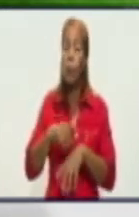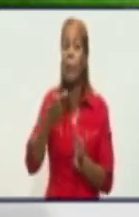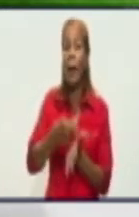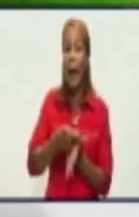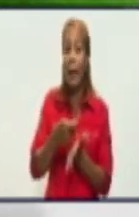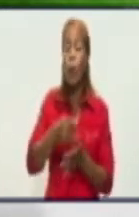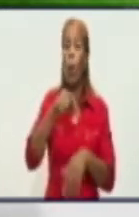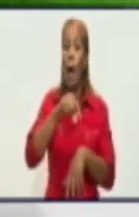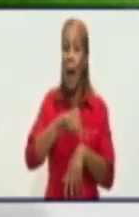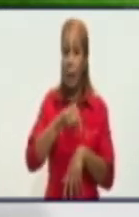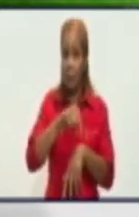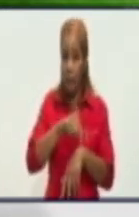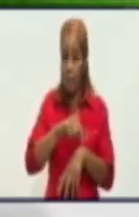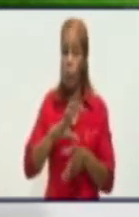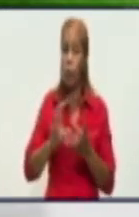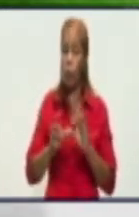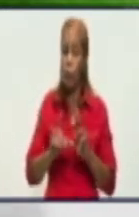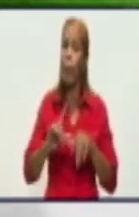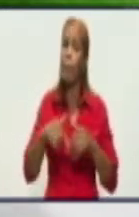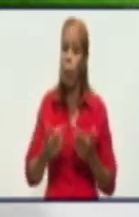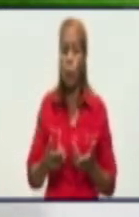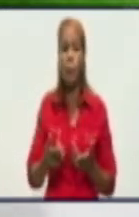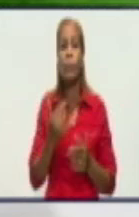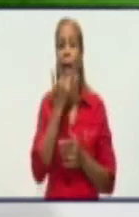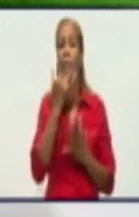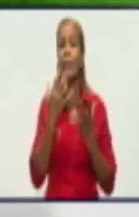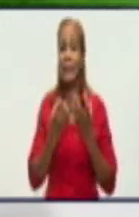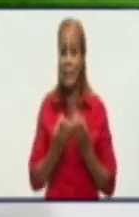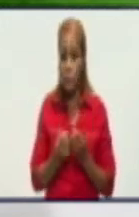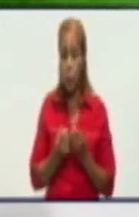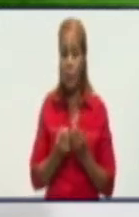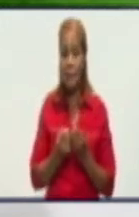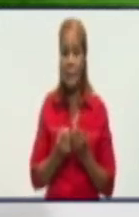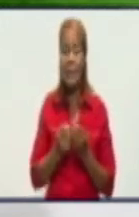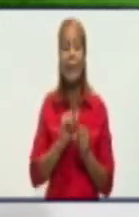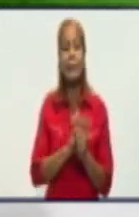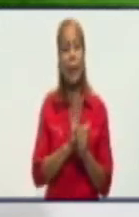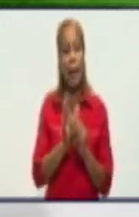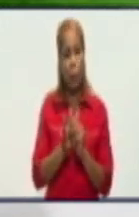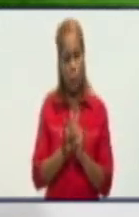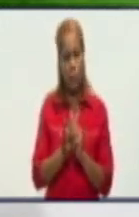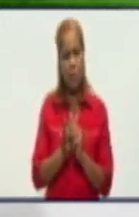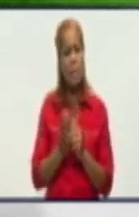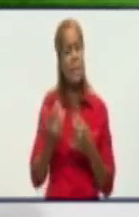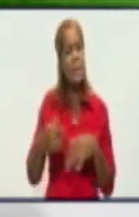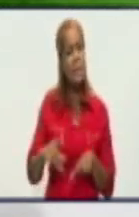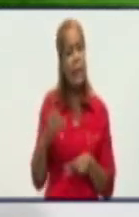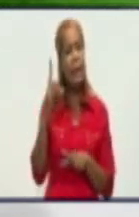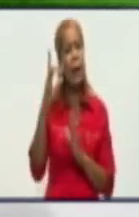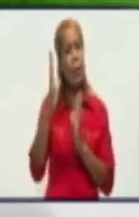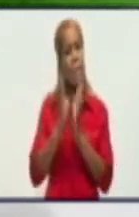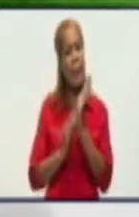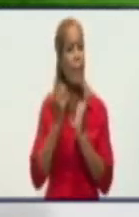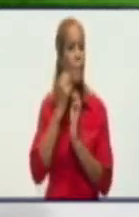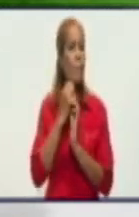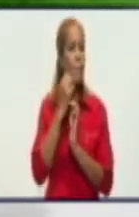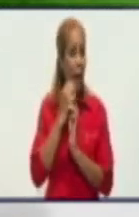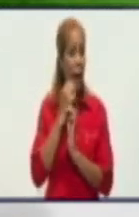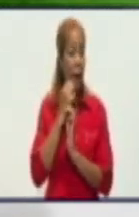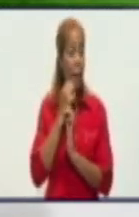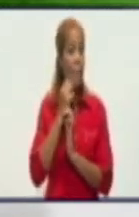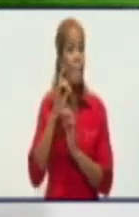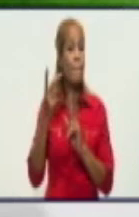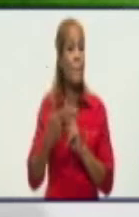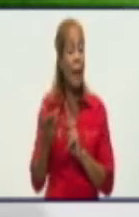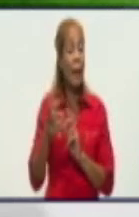Lógicamente, afectados por la COVID como estamos todos, se les da un plazo, un plazo más a los contribuyentes para que puedan llegar hasta nuestras sucursales bancarias